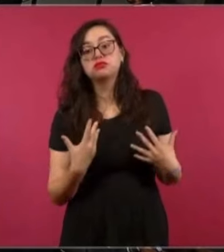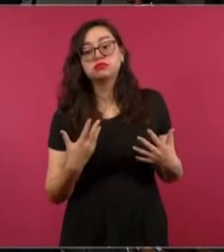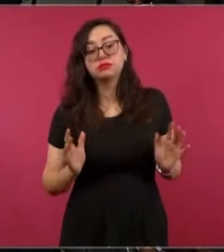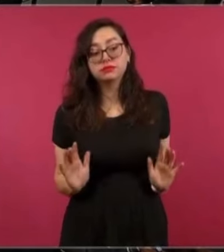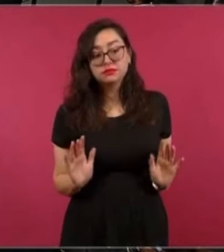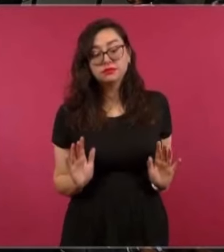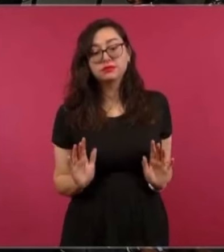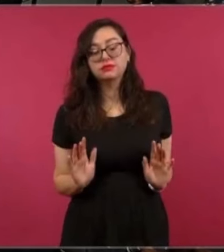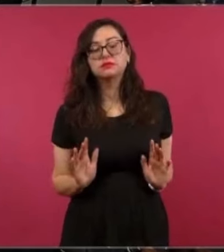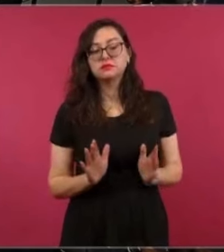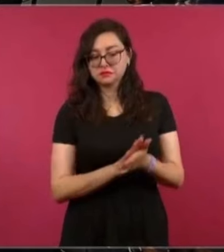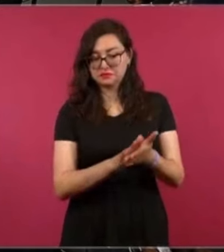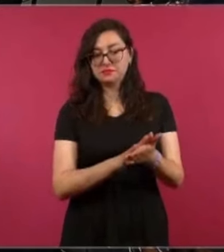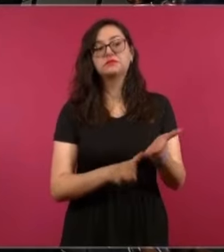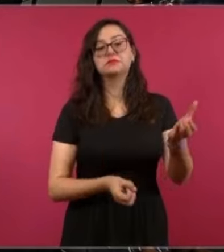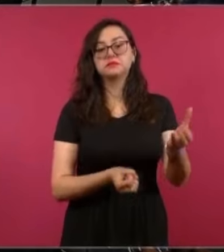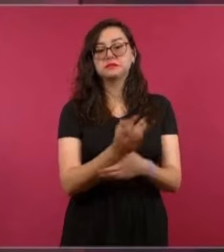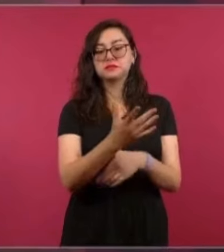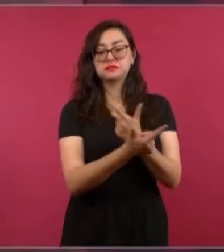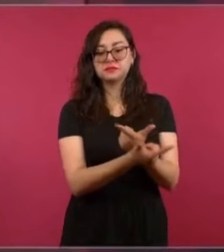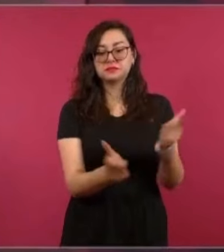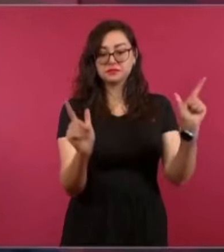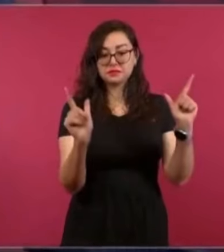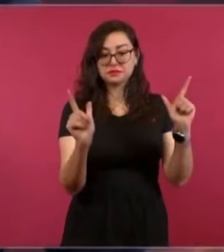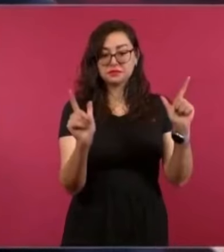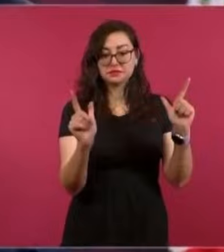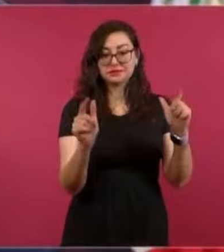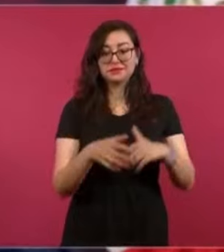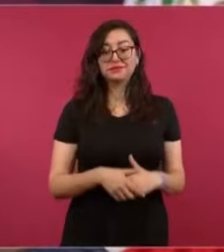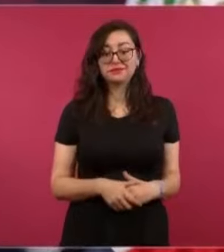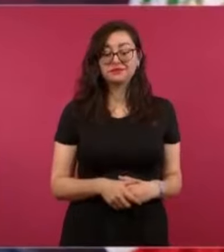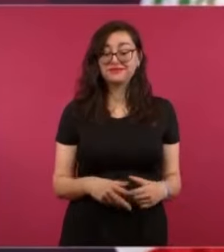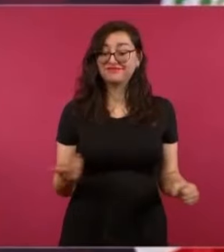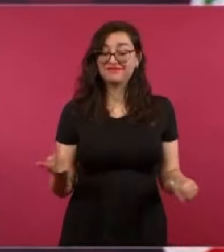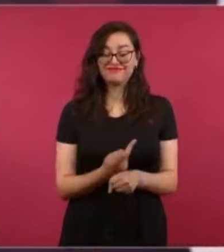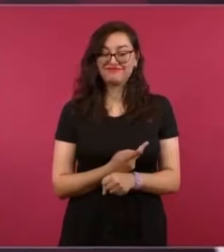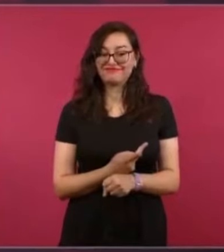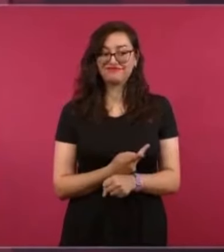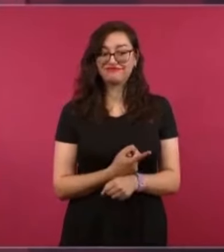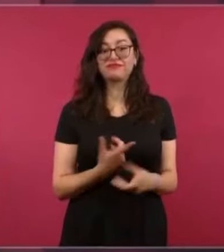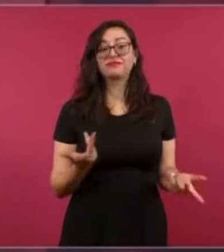se cierran, no hay información.